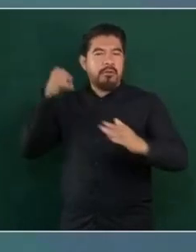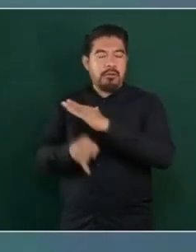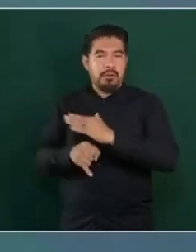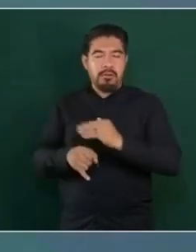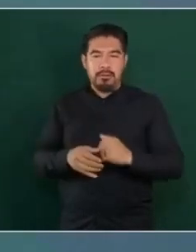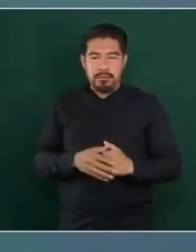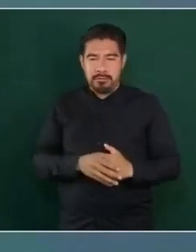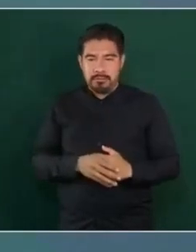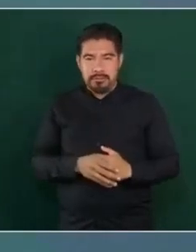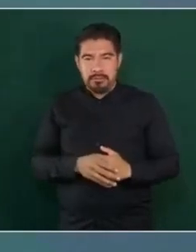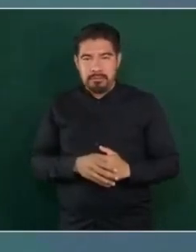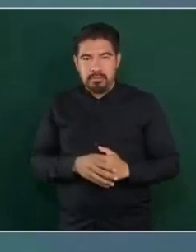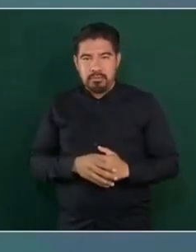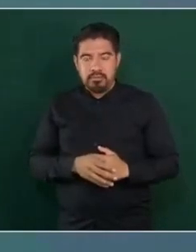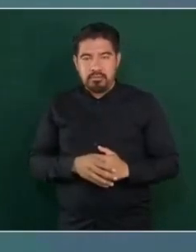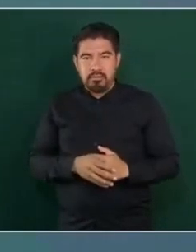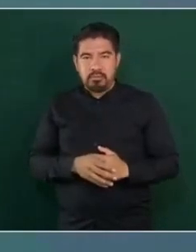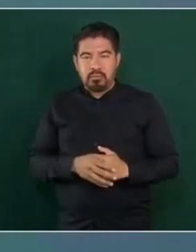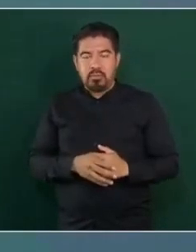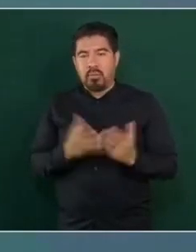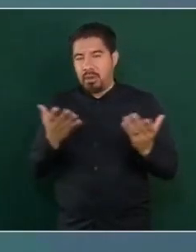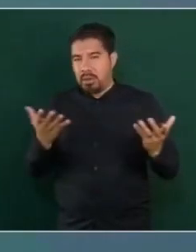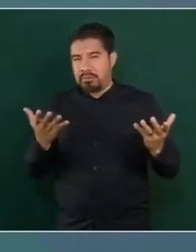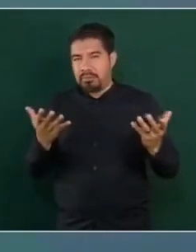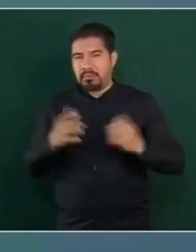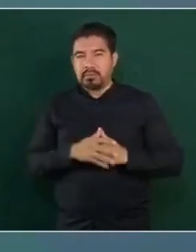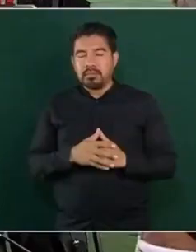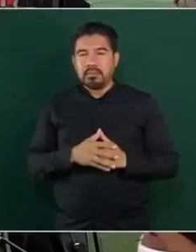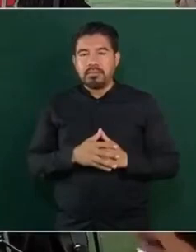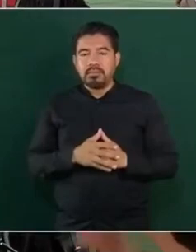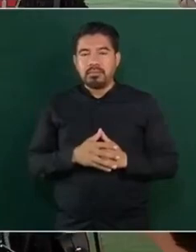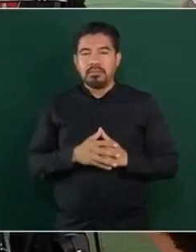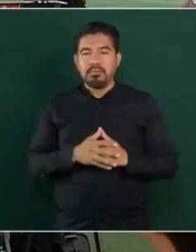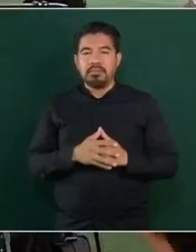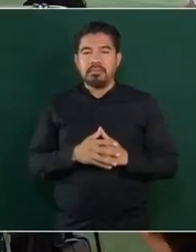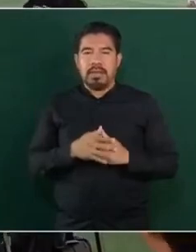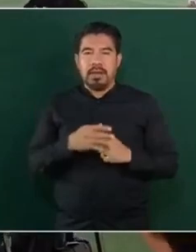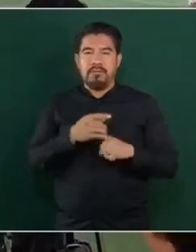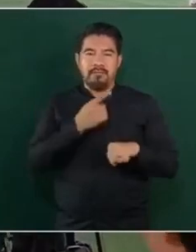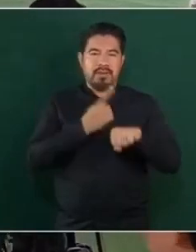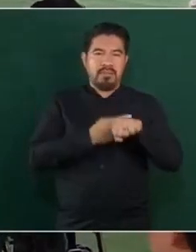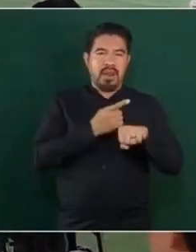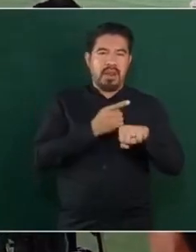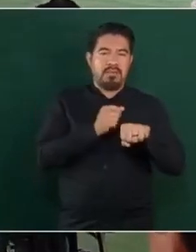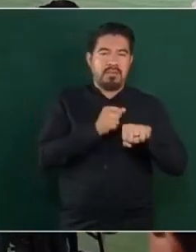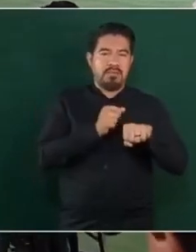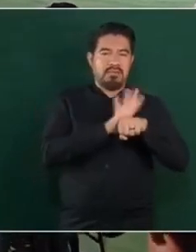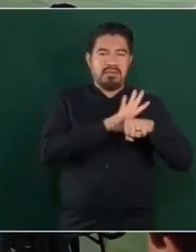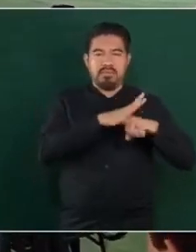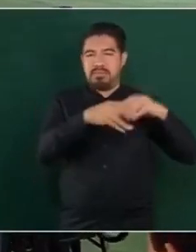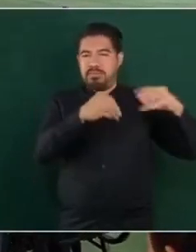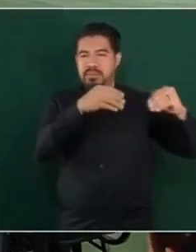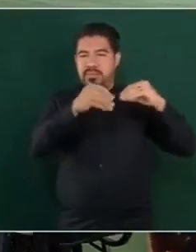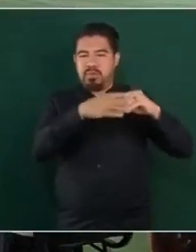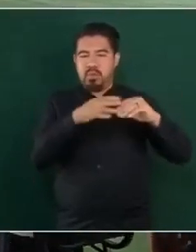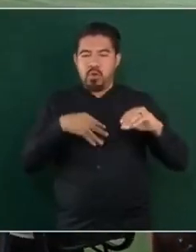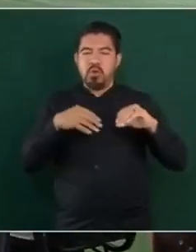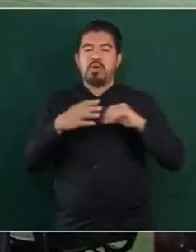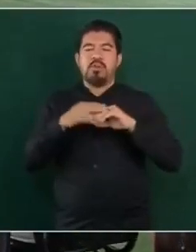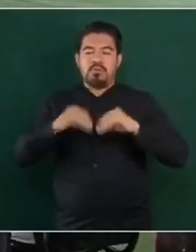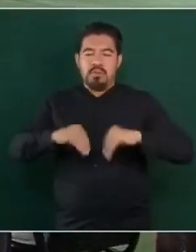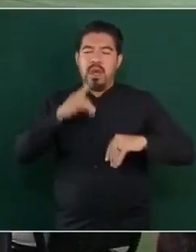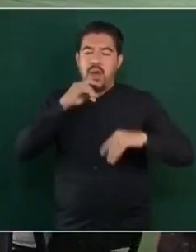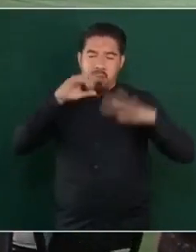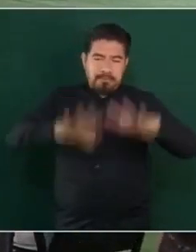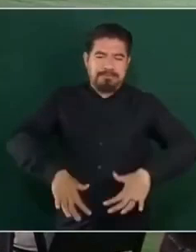Por eso, a pesar de pandemias y de inundaciones y de temblores